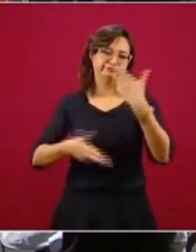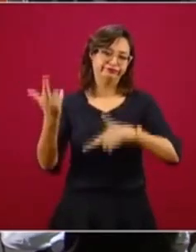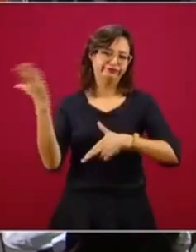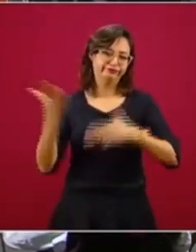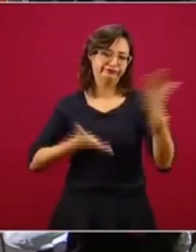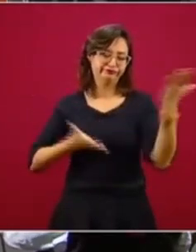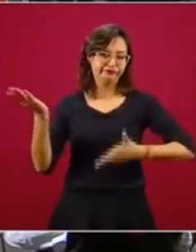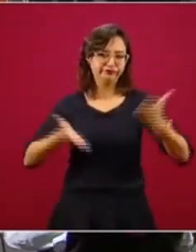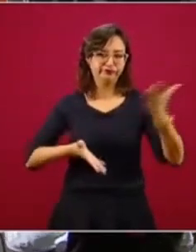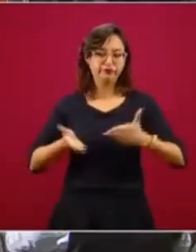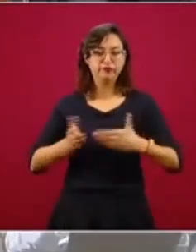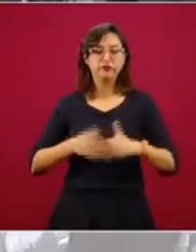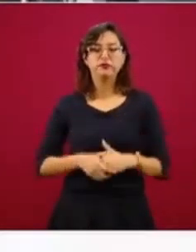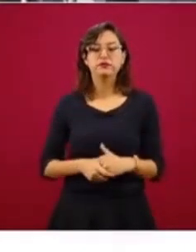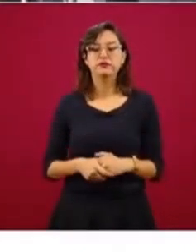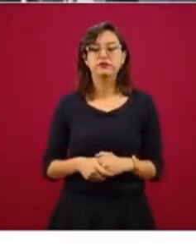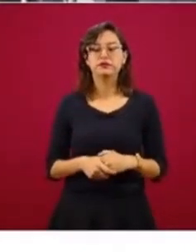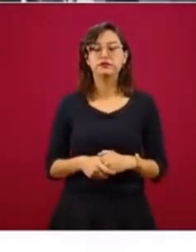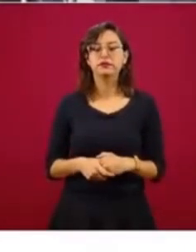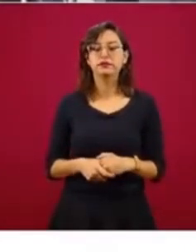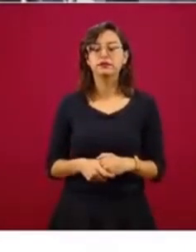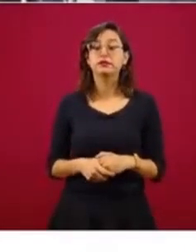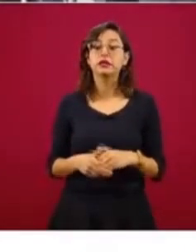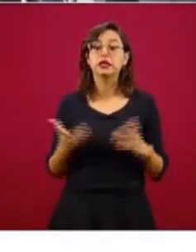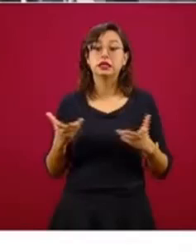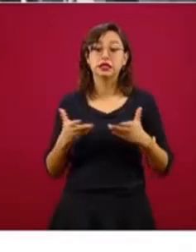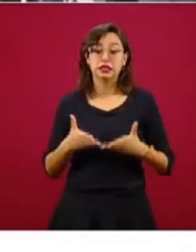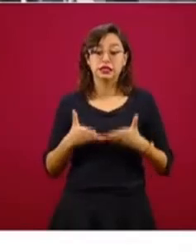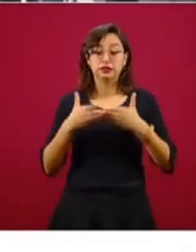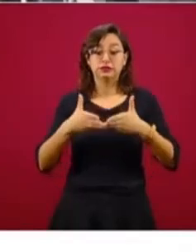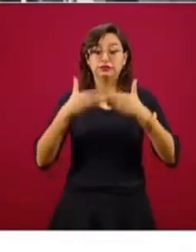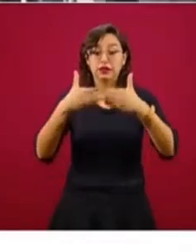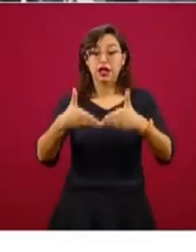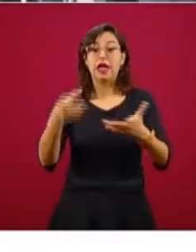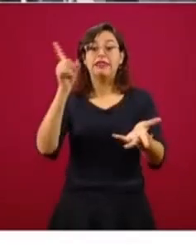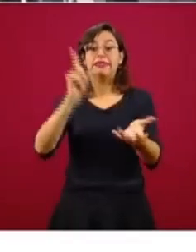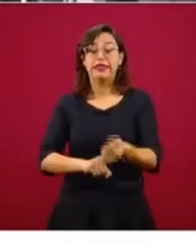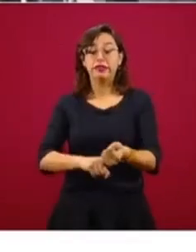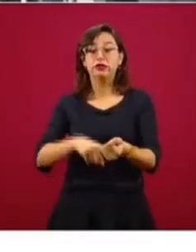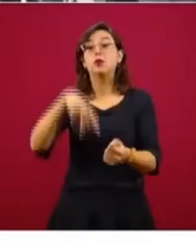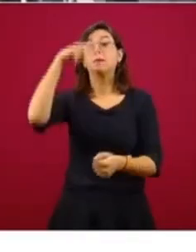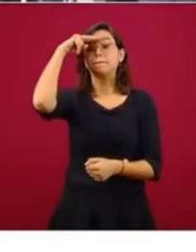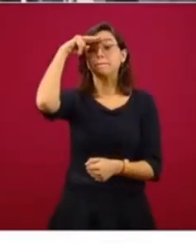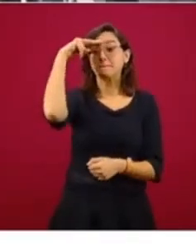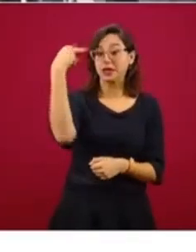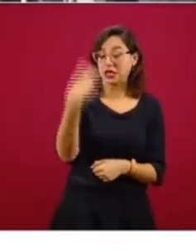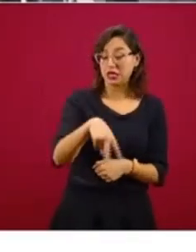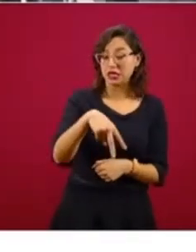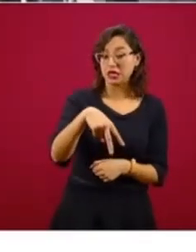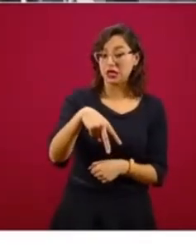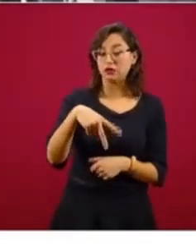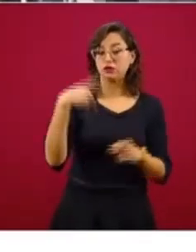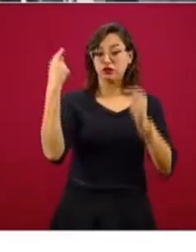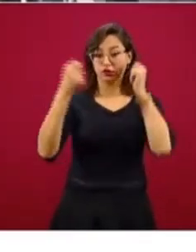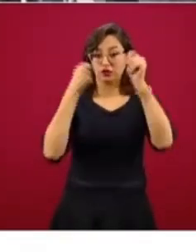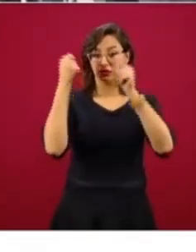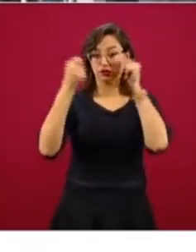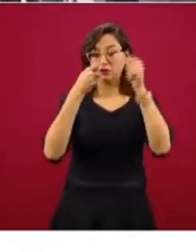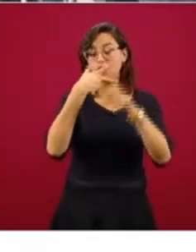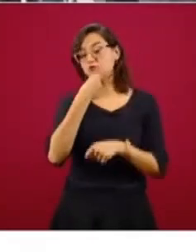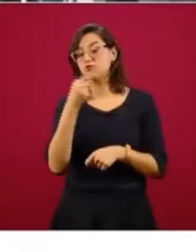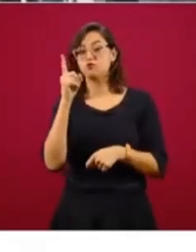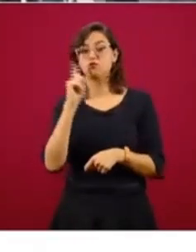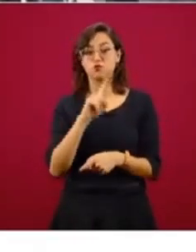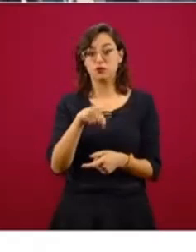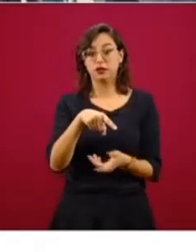El tema de los cruceros con turistas mexicanas y mexicanos, pero también tripulación de mexicanas